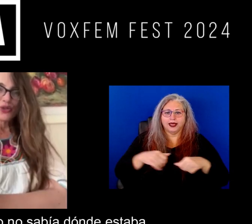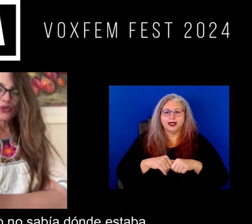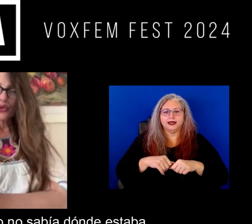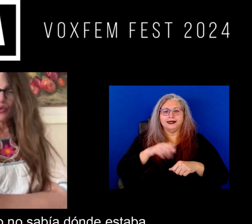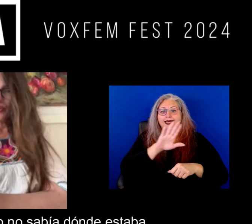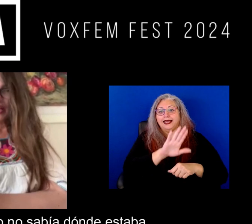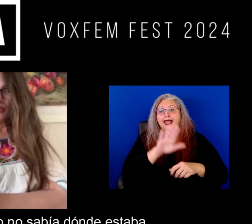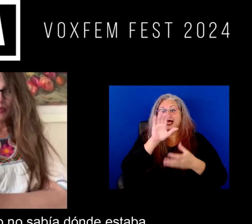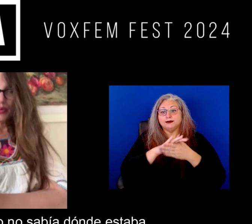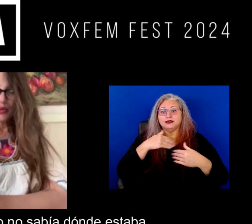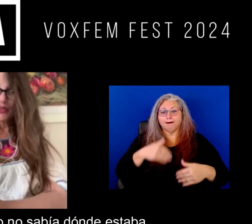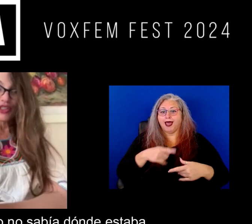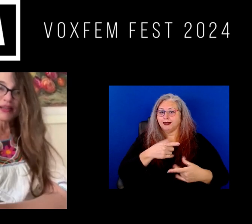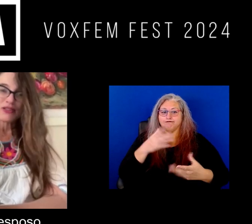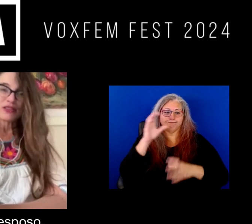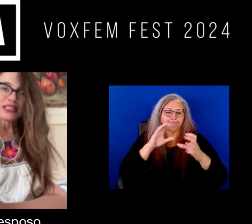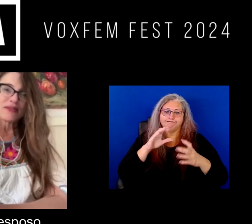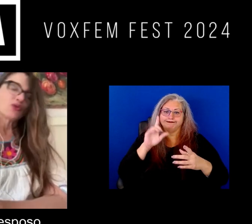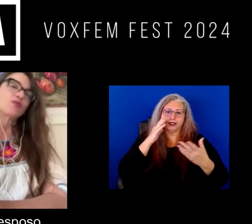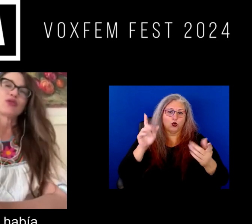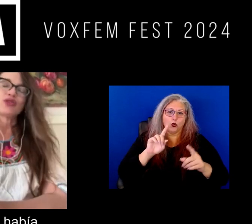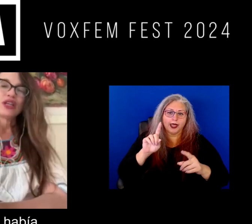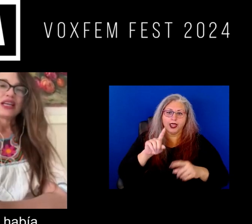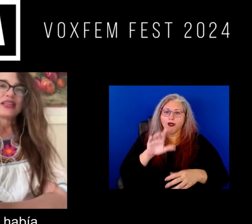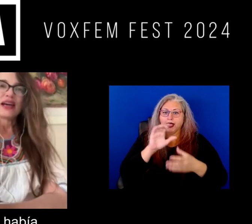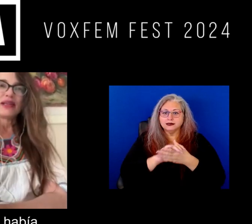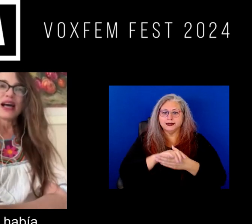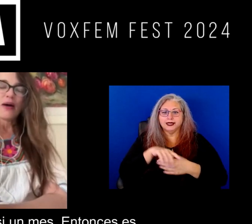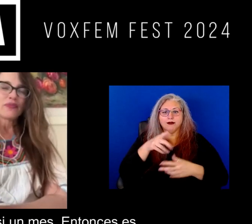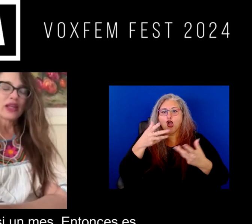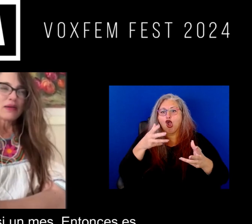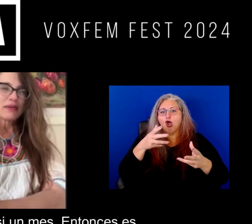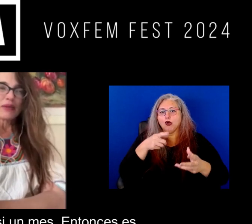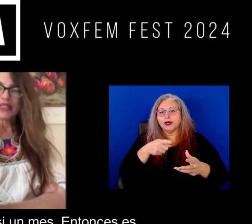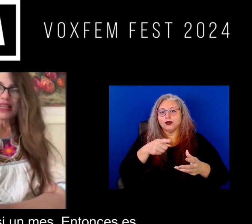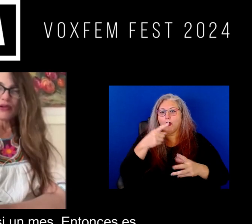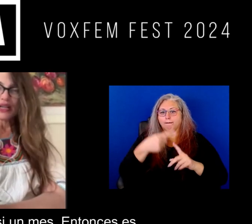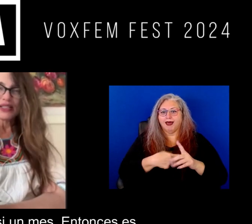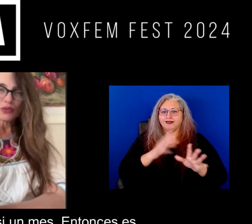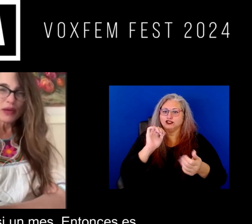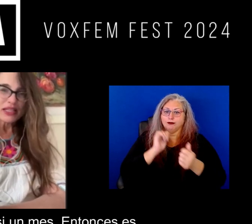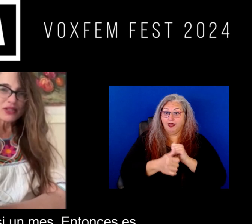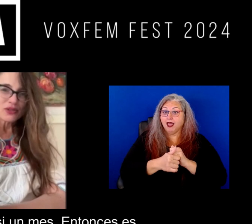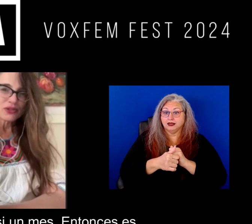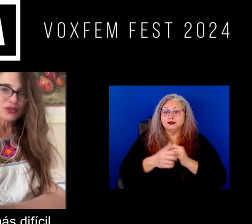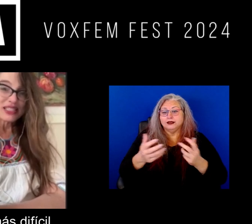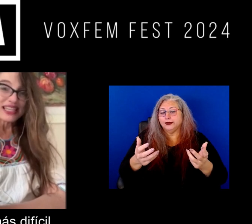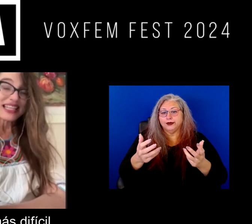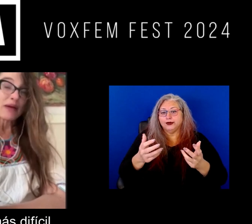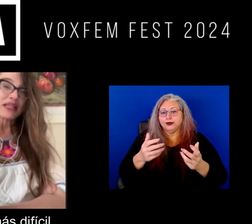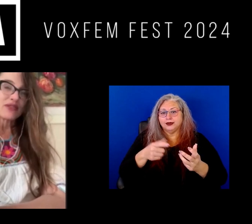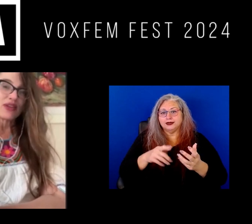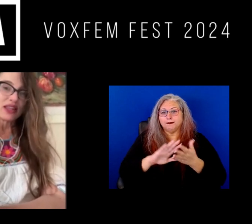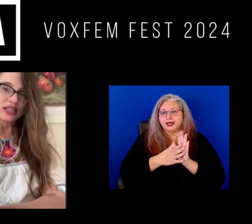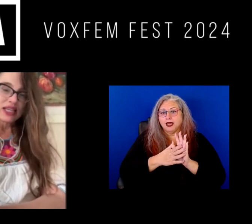el cuerpo cuando no sabía dónde estaba su esposo ya había habían pasado casi un mes ¿no? entonces